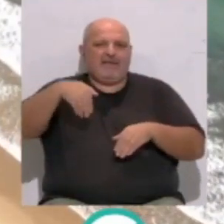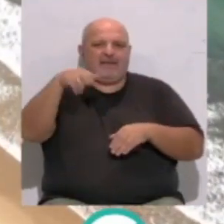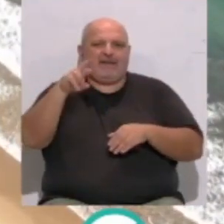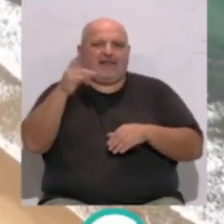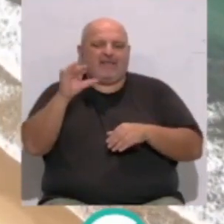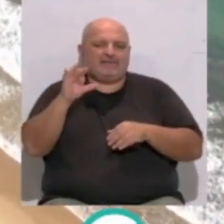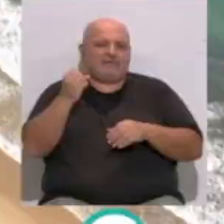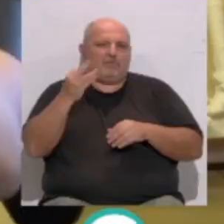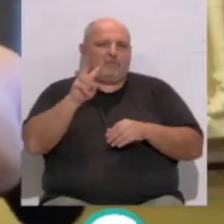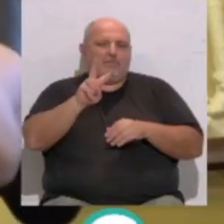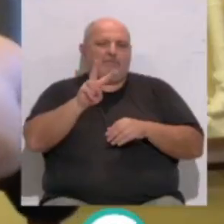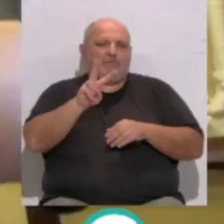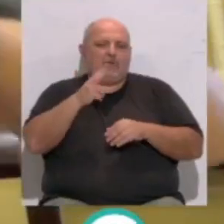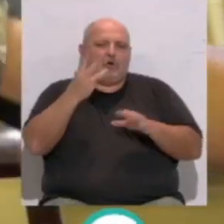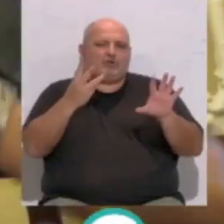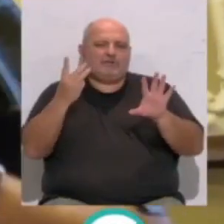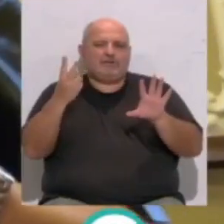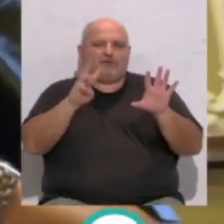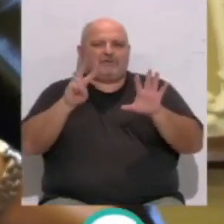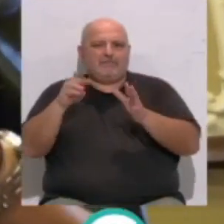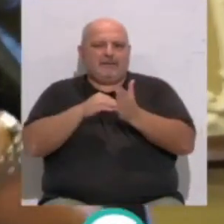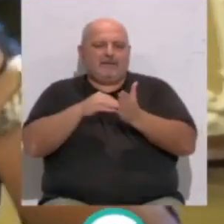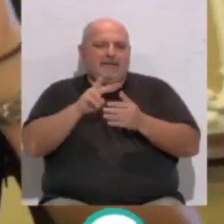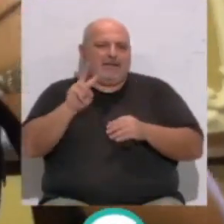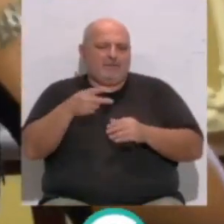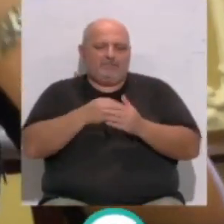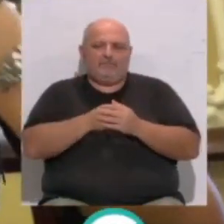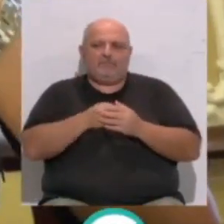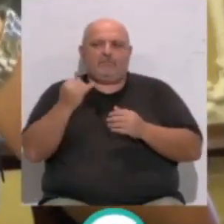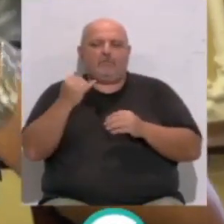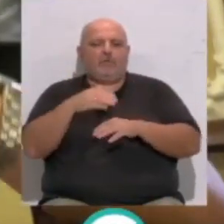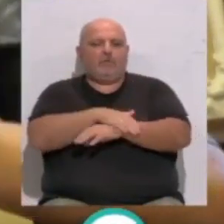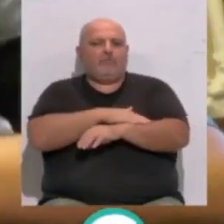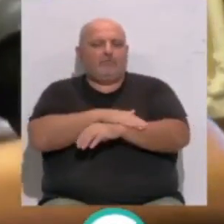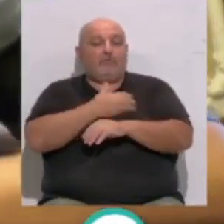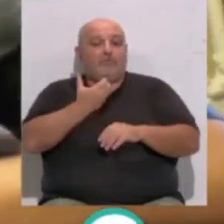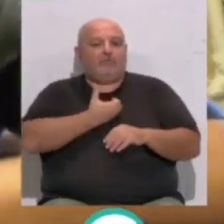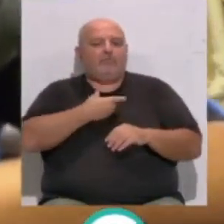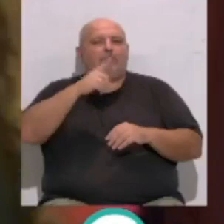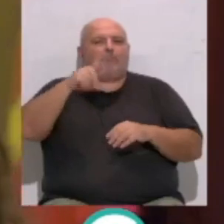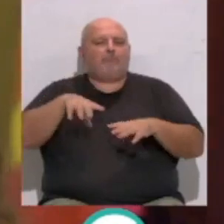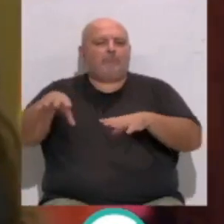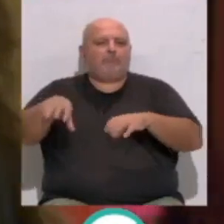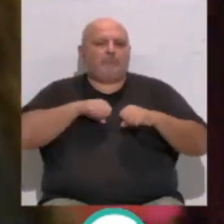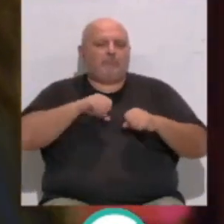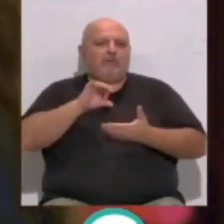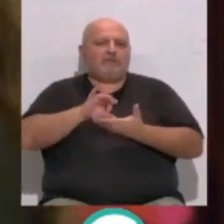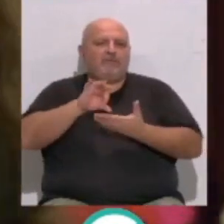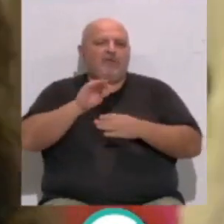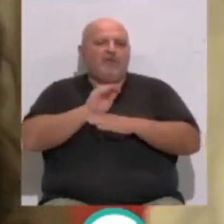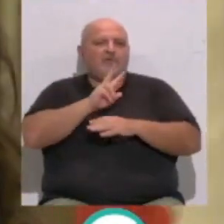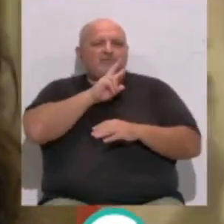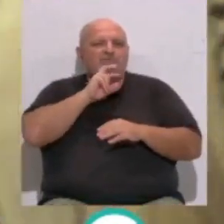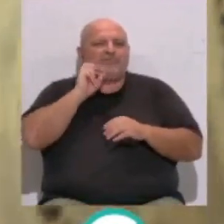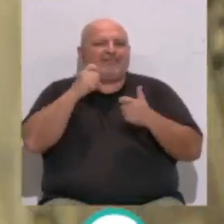por un importe de más de 87.000 euros. Además, la Junta de Gobierno del Ayuntamiento ha adjudicado el servicio de conservación y